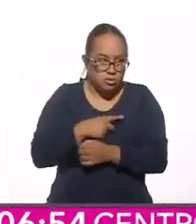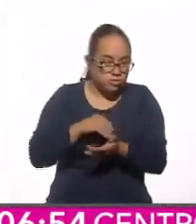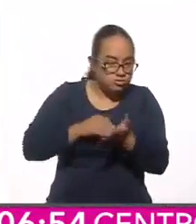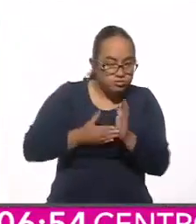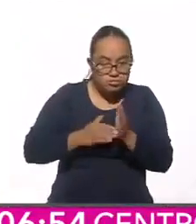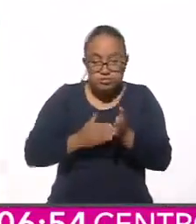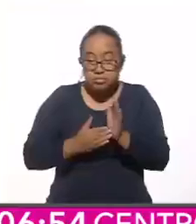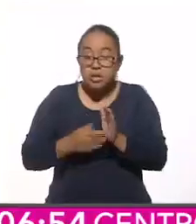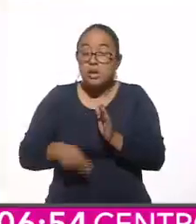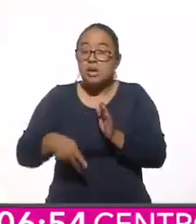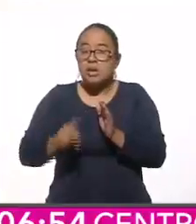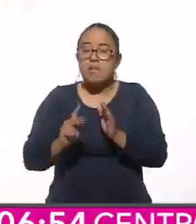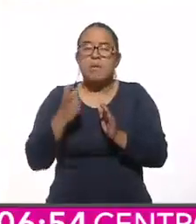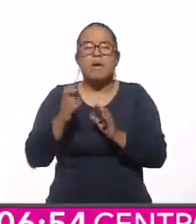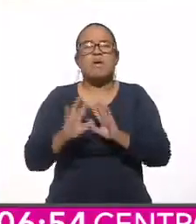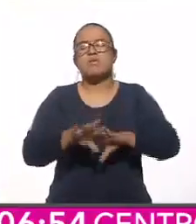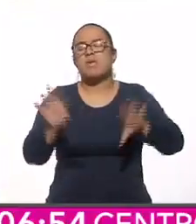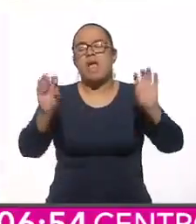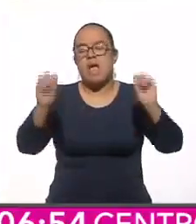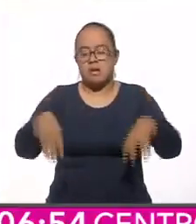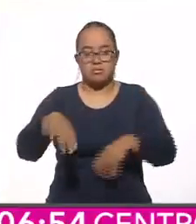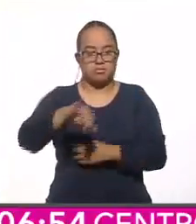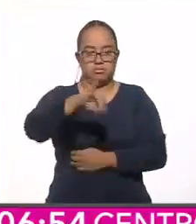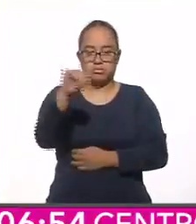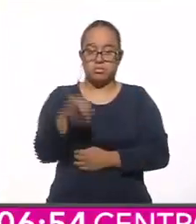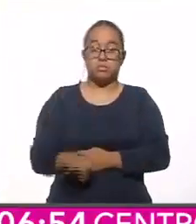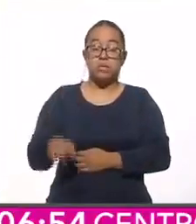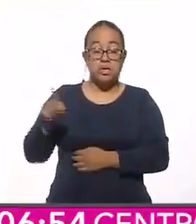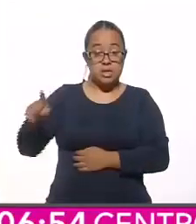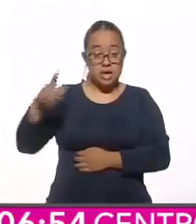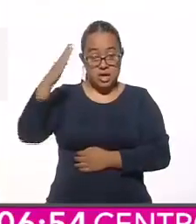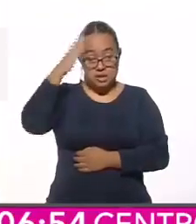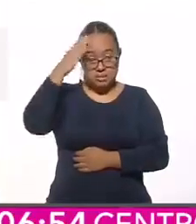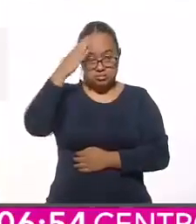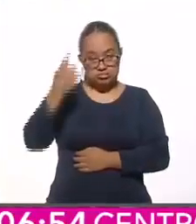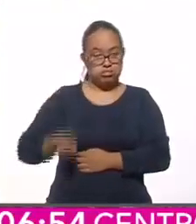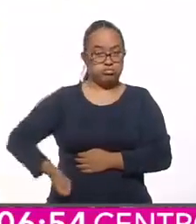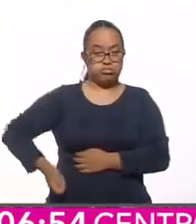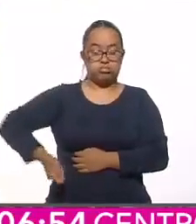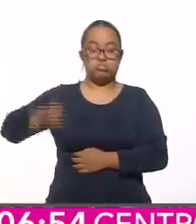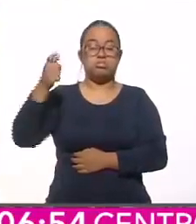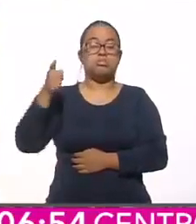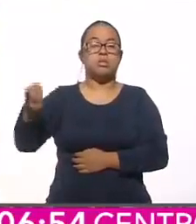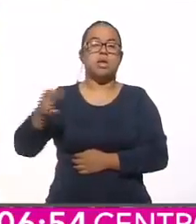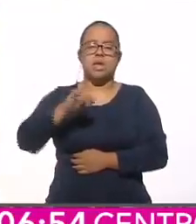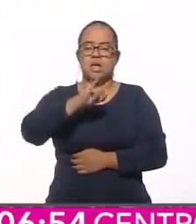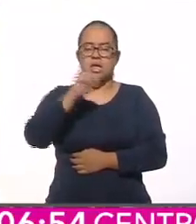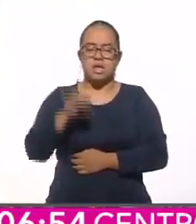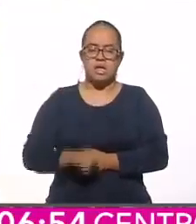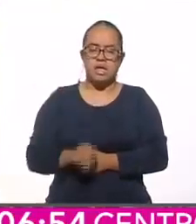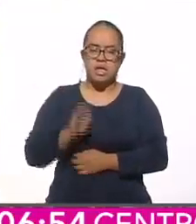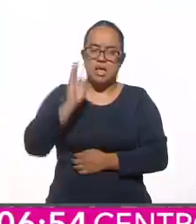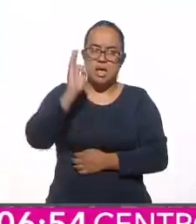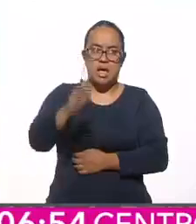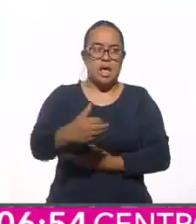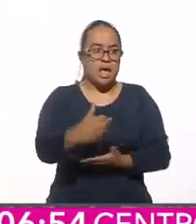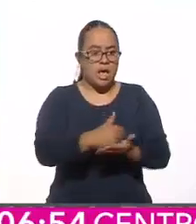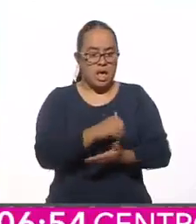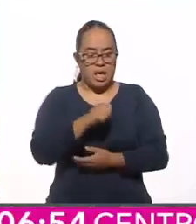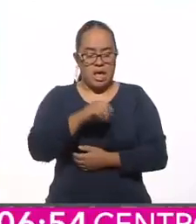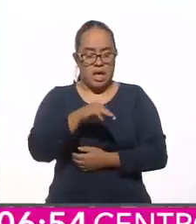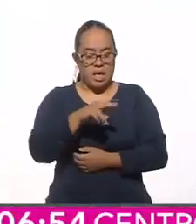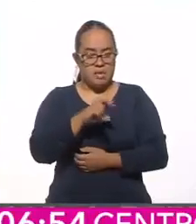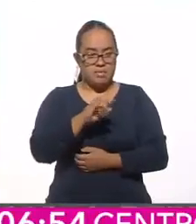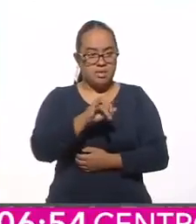nunca abandonó la lucha. Fue de los pocos líderes insurgentes que jamás aceptó la amnistía que le